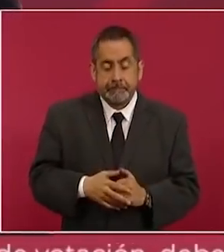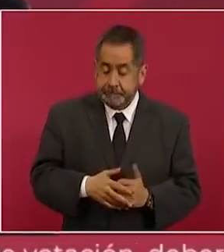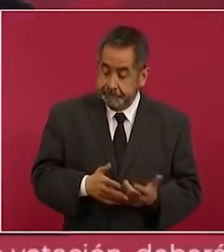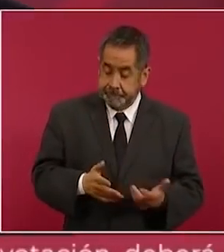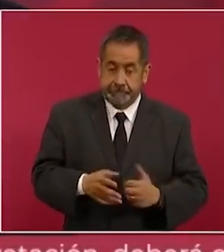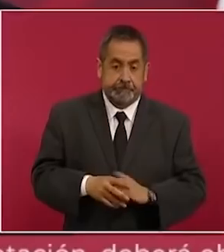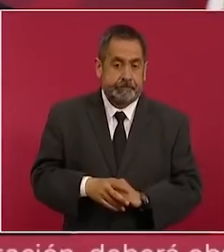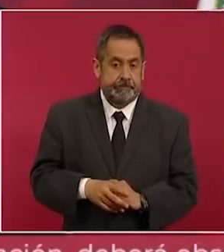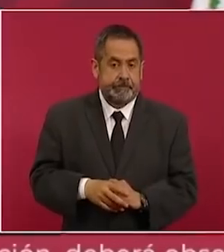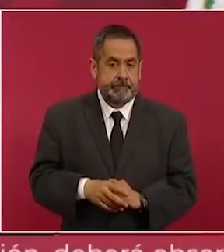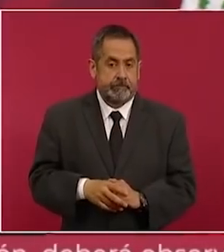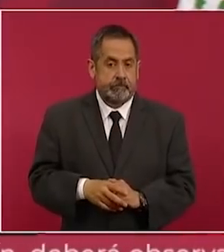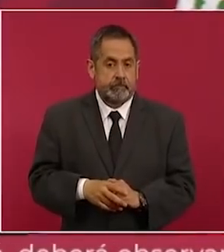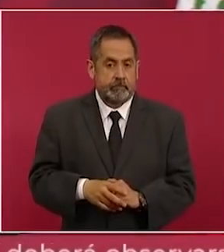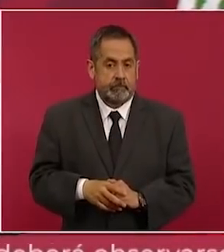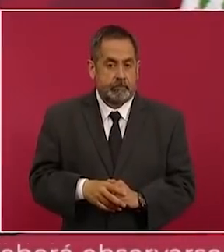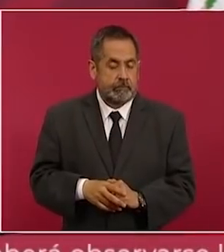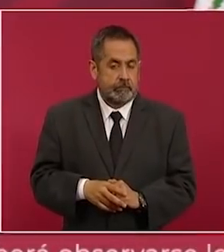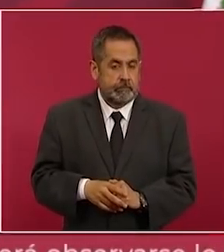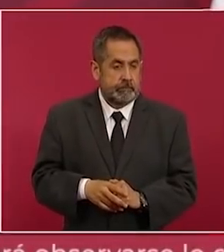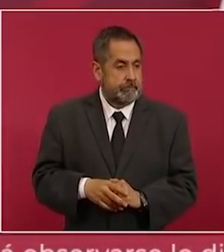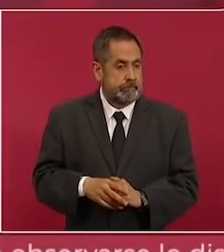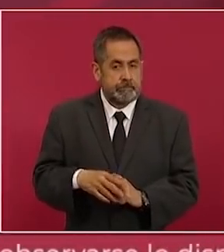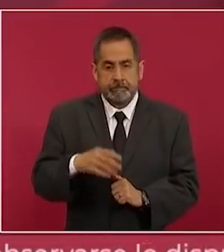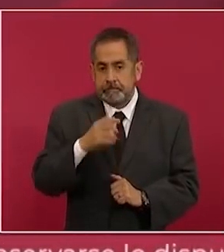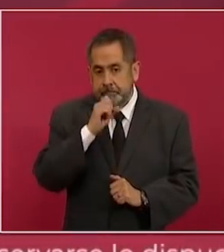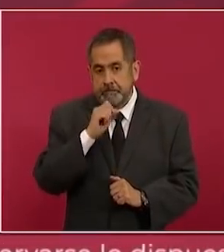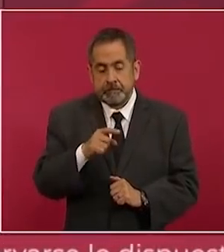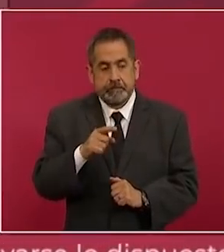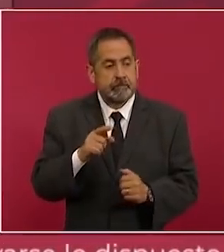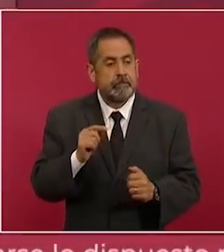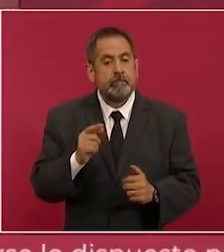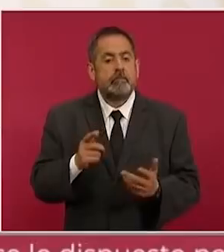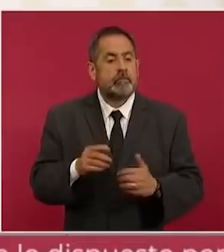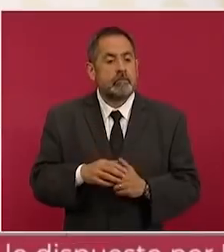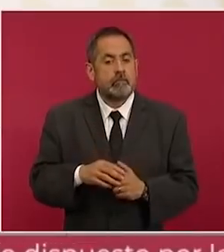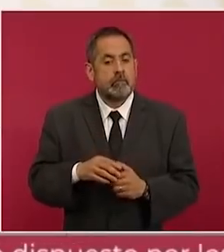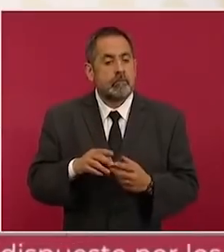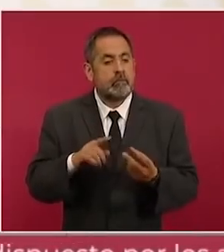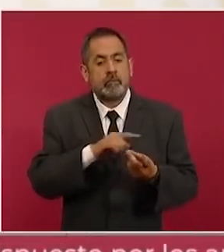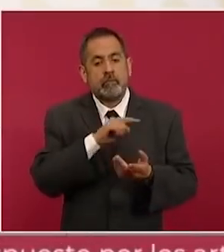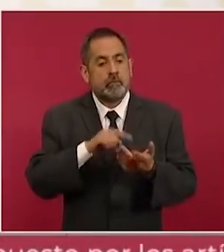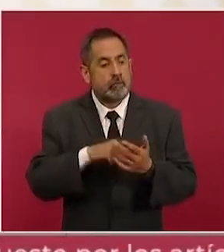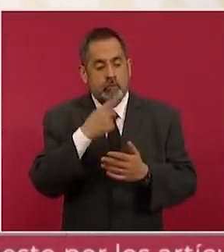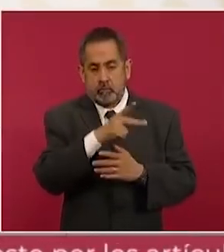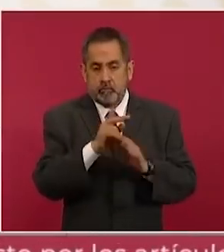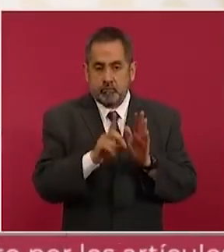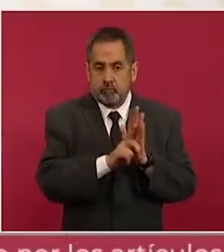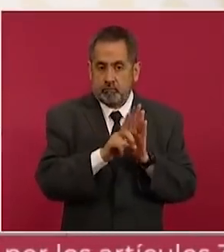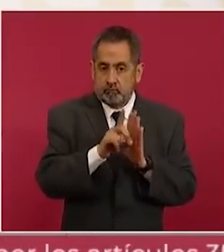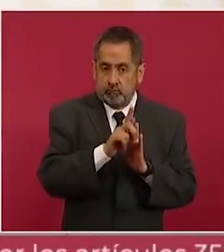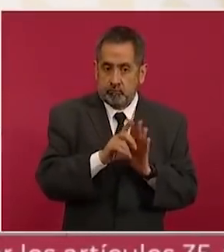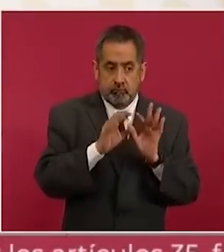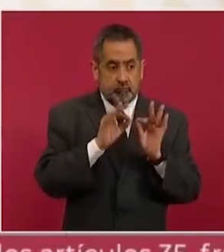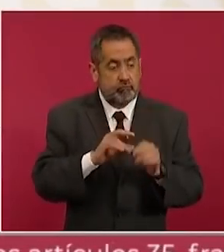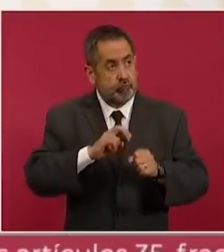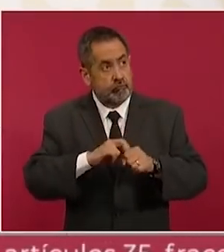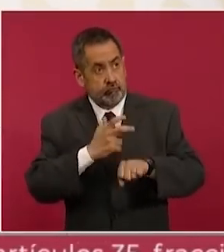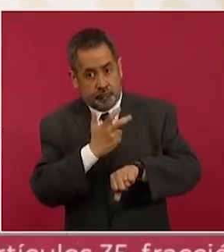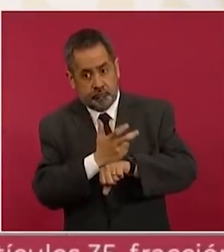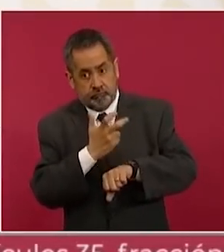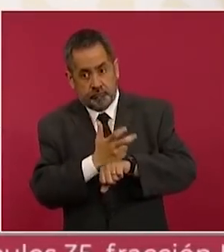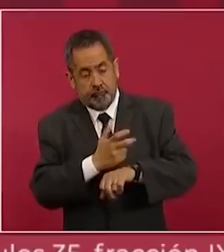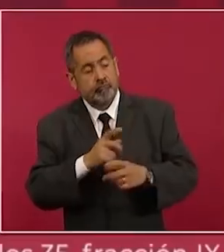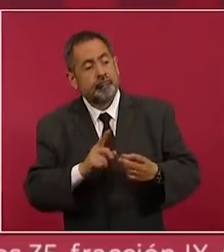está ha ubicado su departamento en Estados Unidos